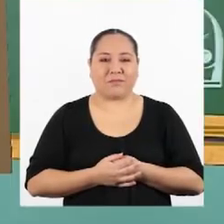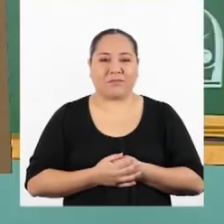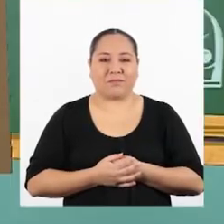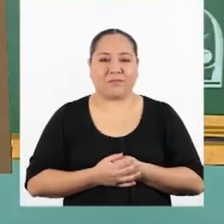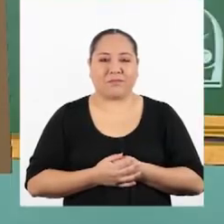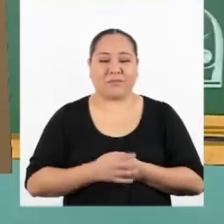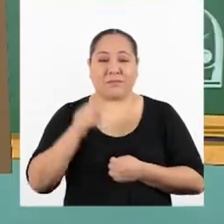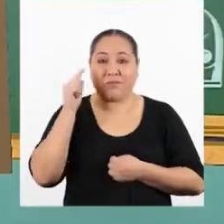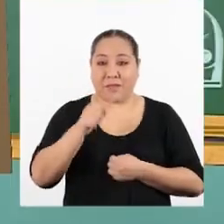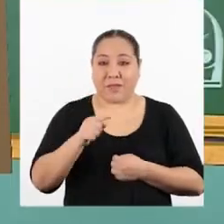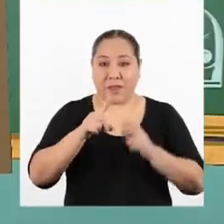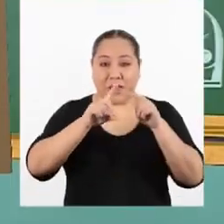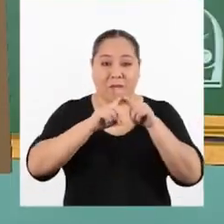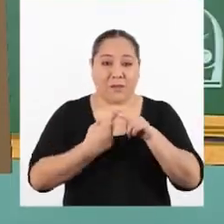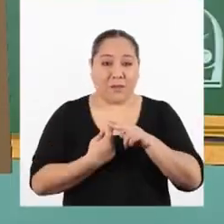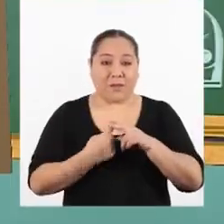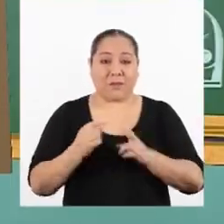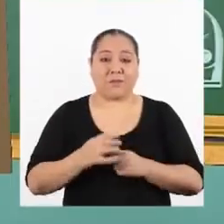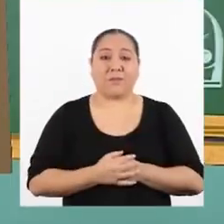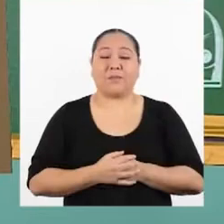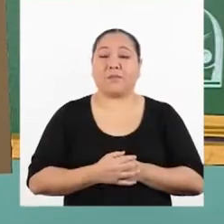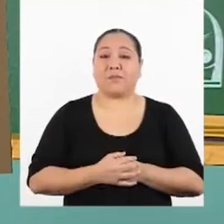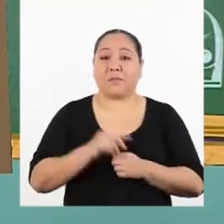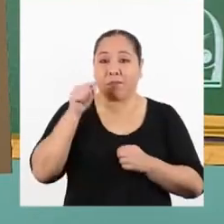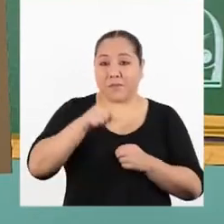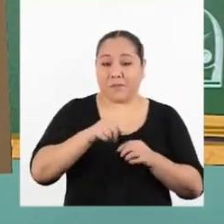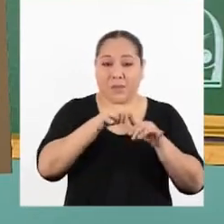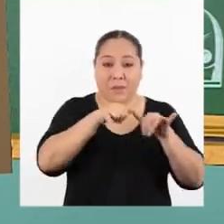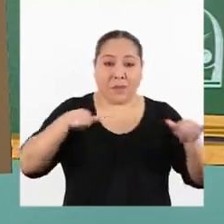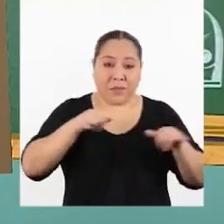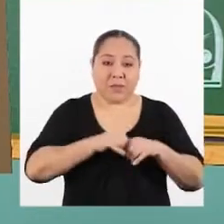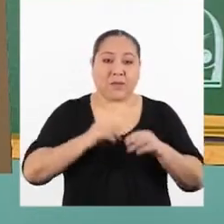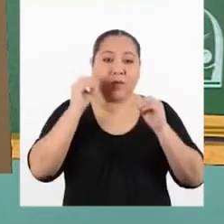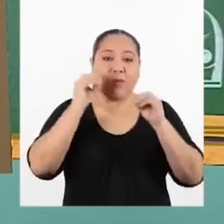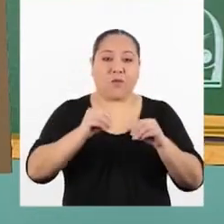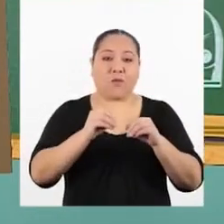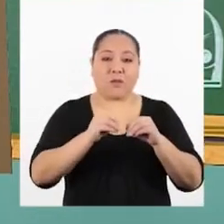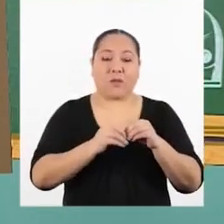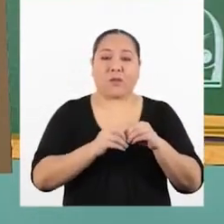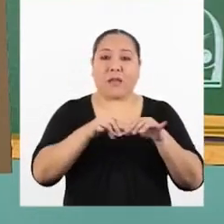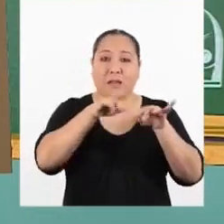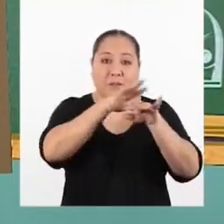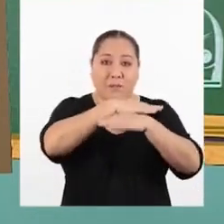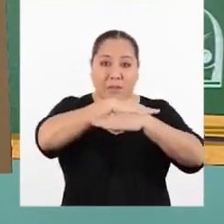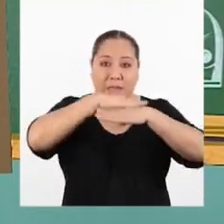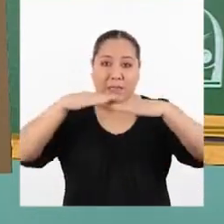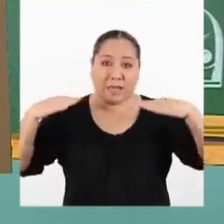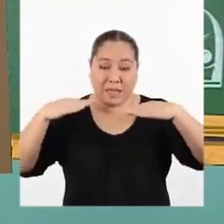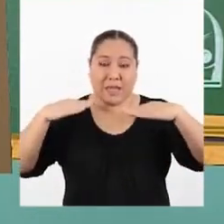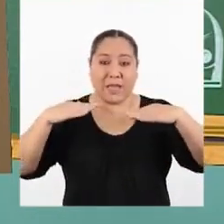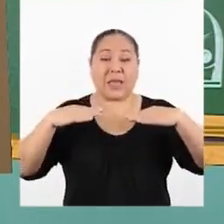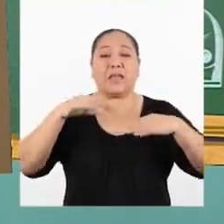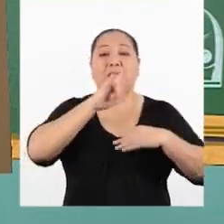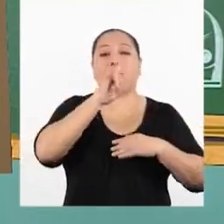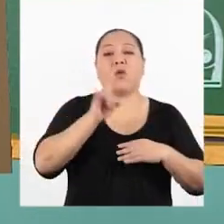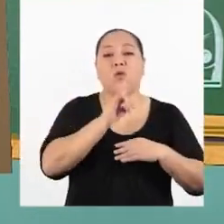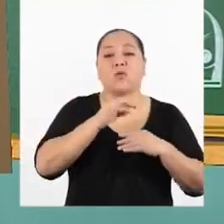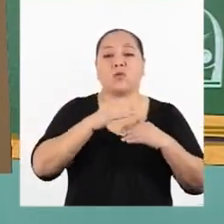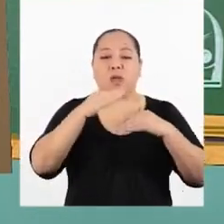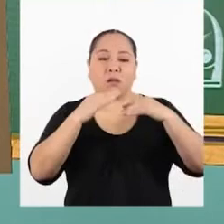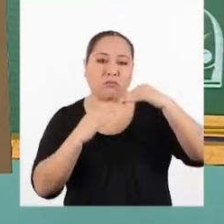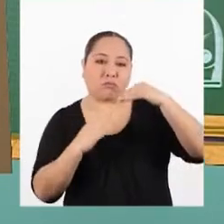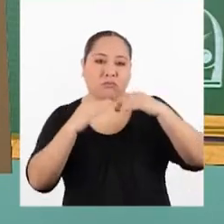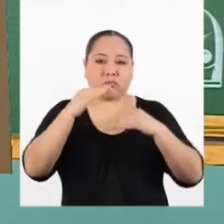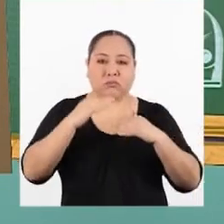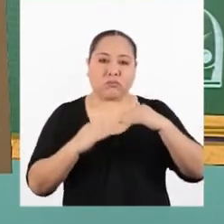Para empezar a medir, primero se coloca el modelo en forma vertical y se busca el equilibrio